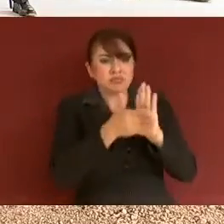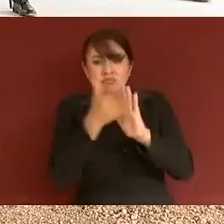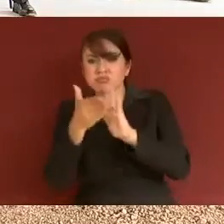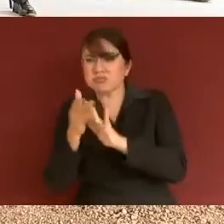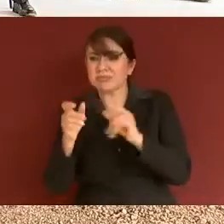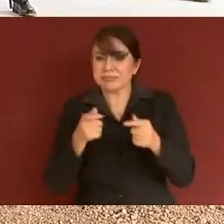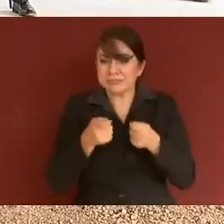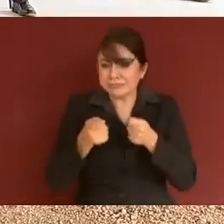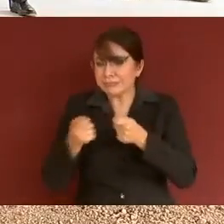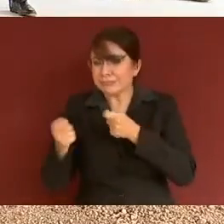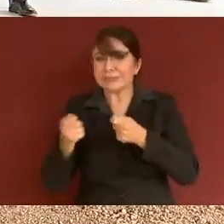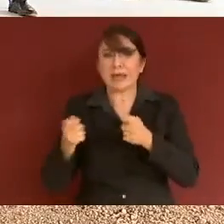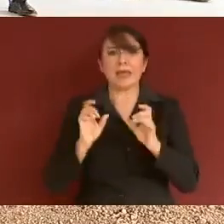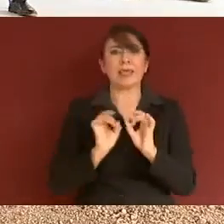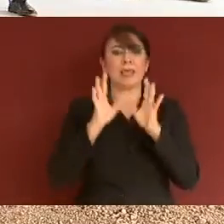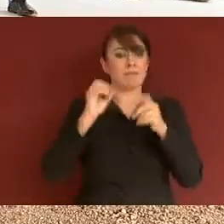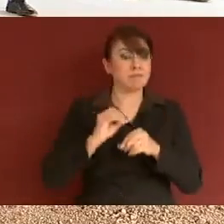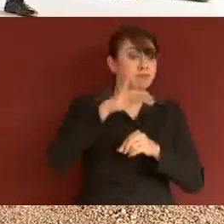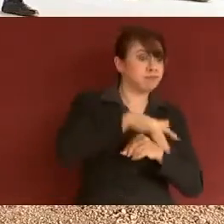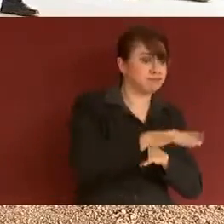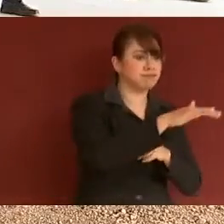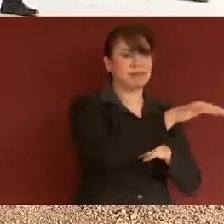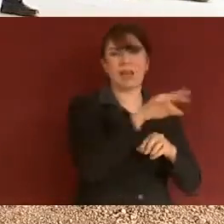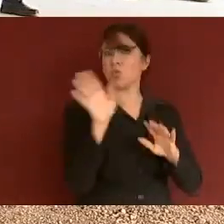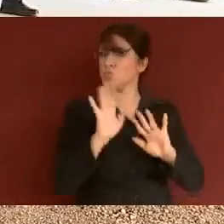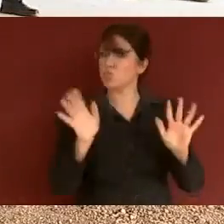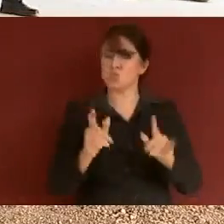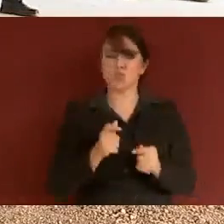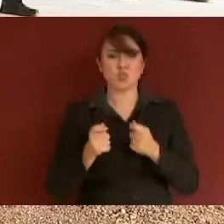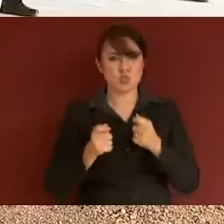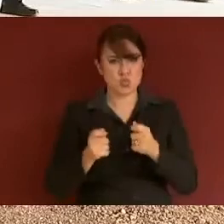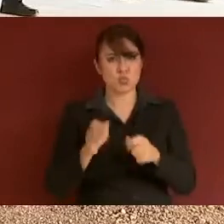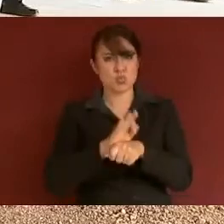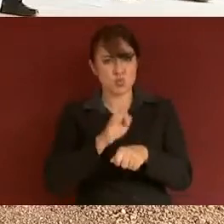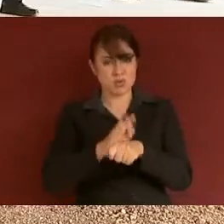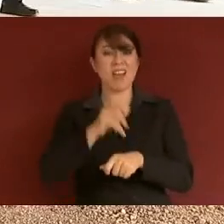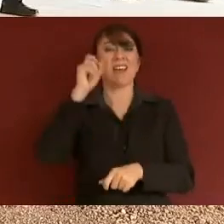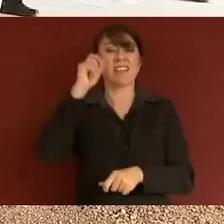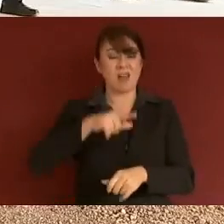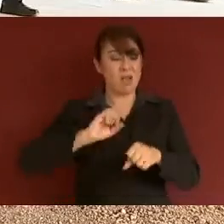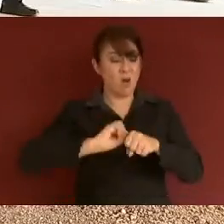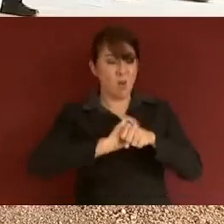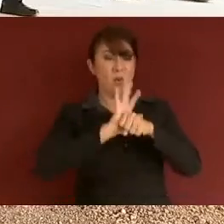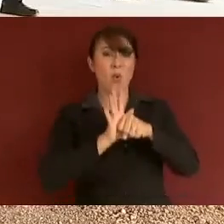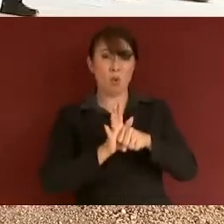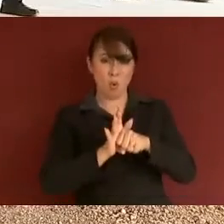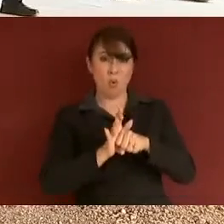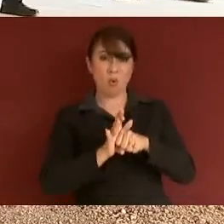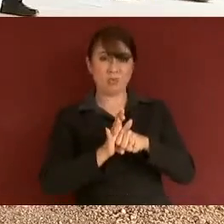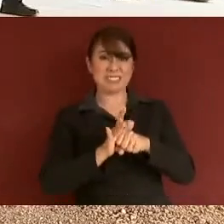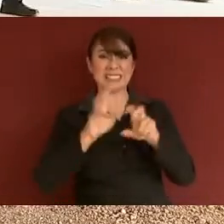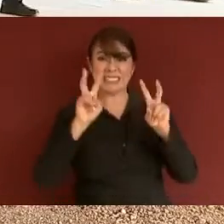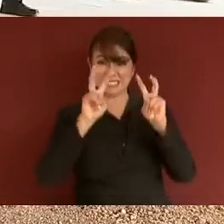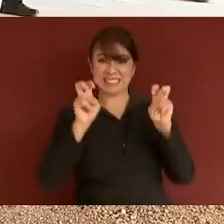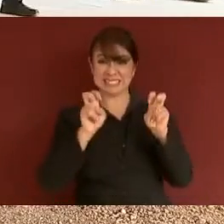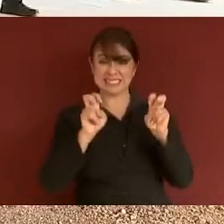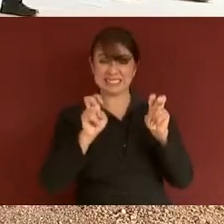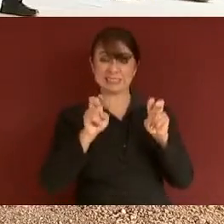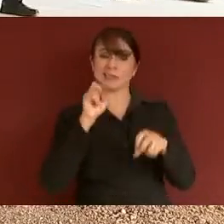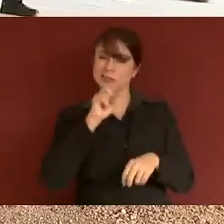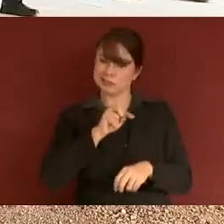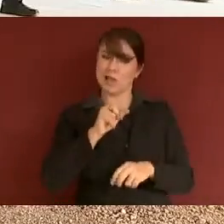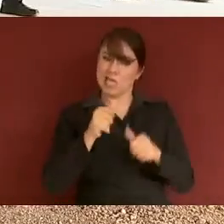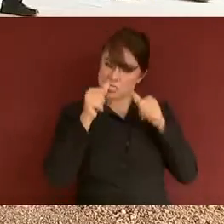inundaciones y también estuvimos atendiendo el tema del COVID. En 1920 hicimos,